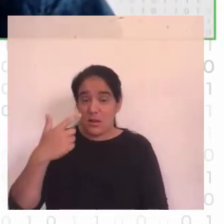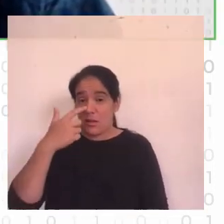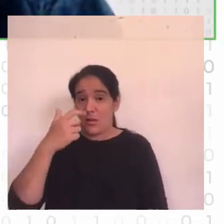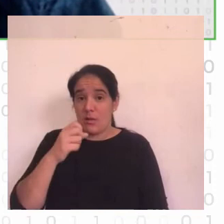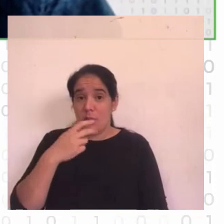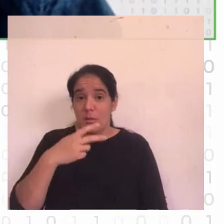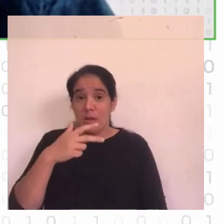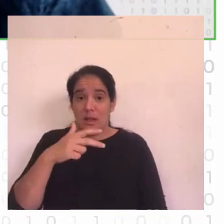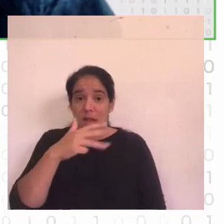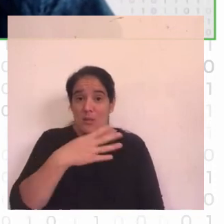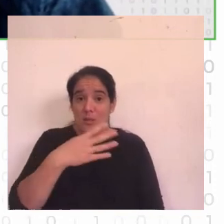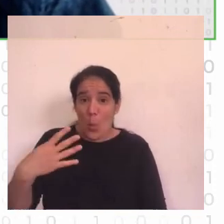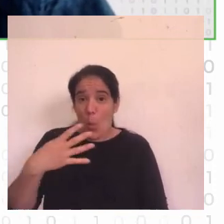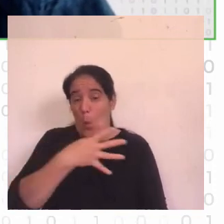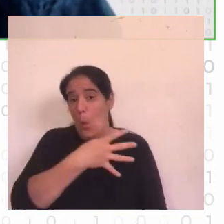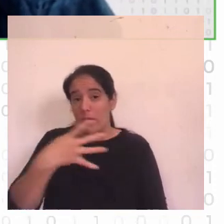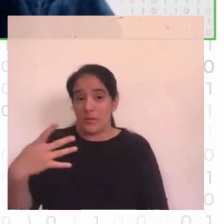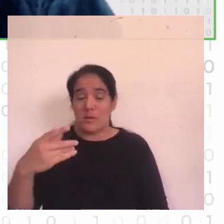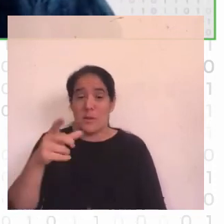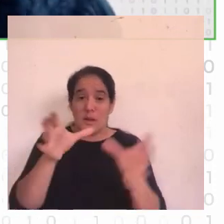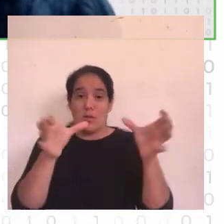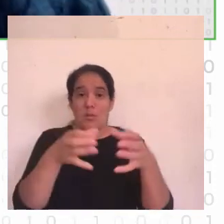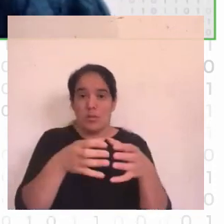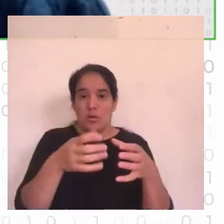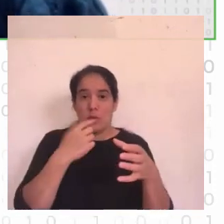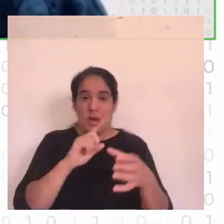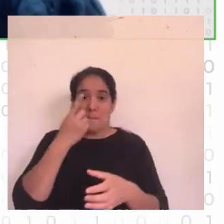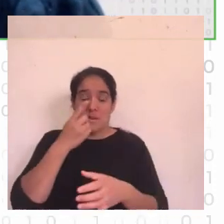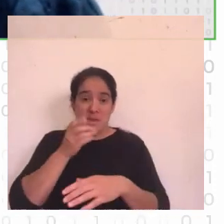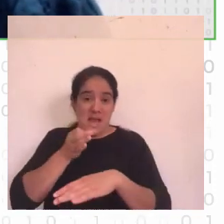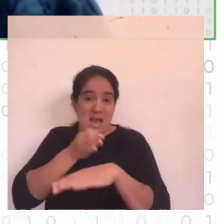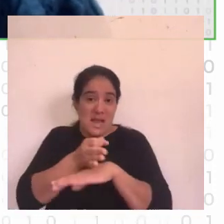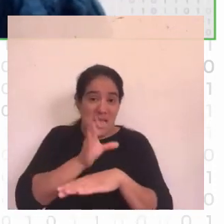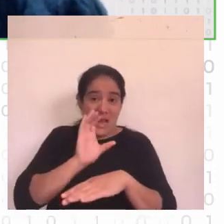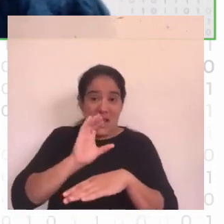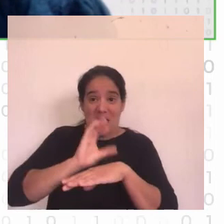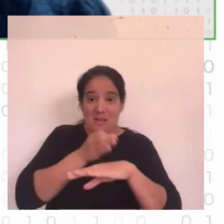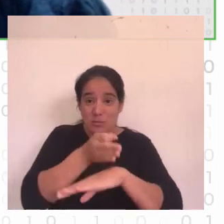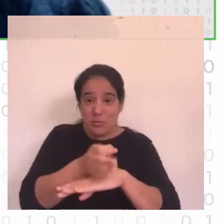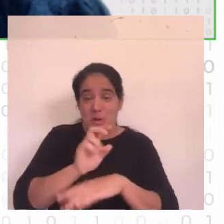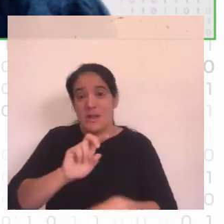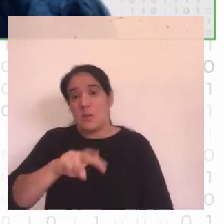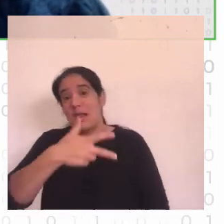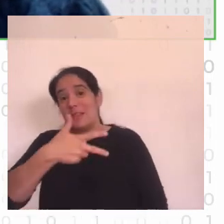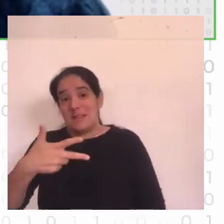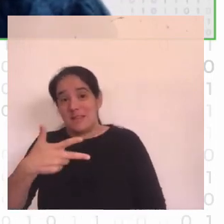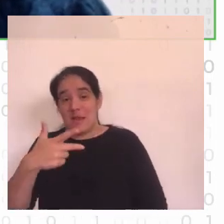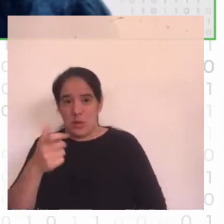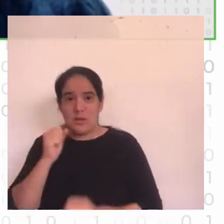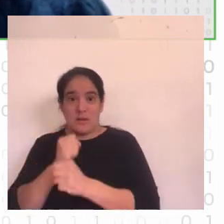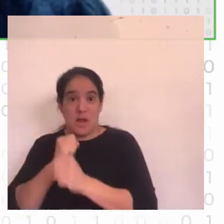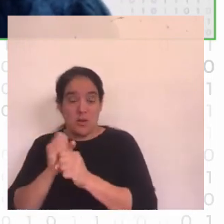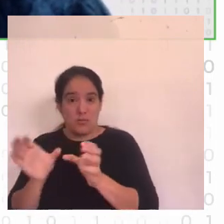cuatro semanas así que bueno mientras tenían la primera de aprendizaje después de buscar una solución lo que les quería preguntar era